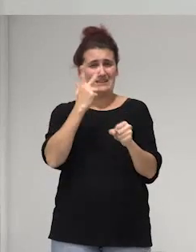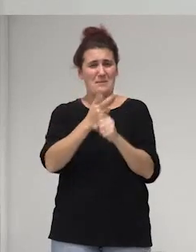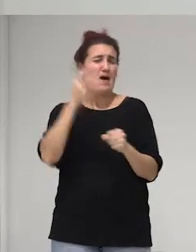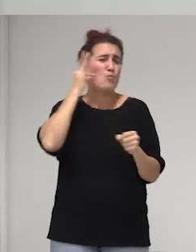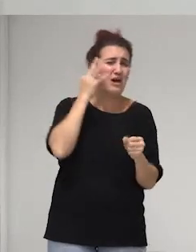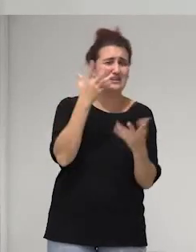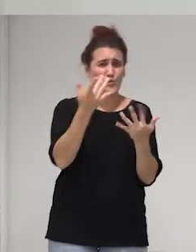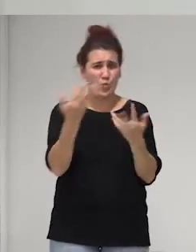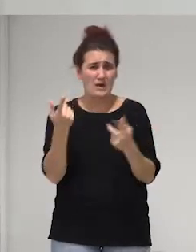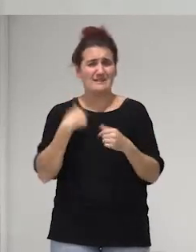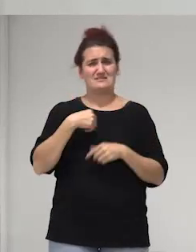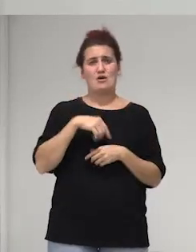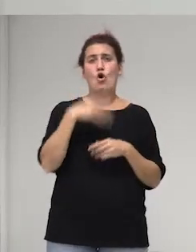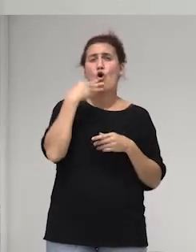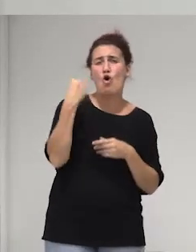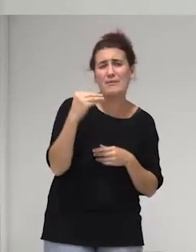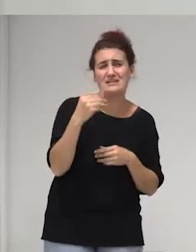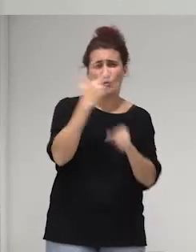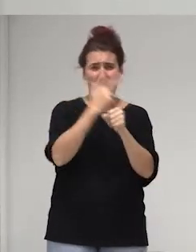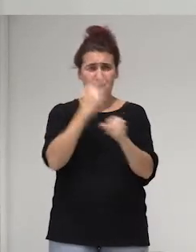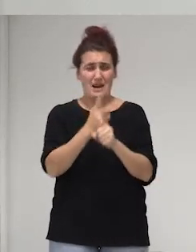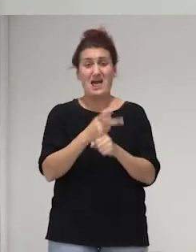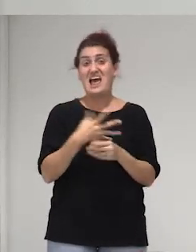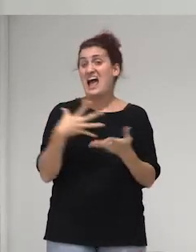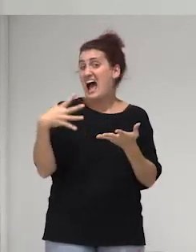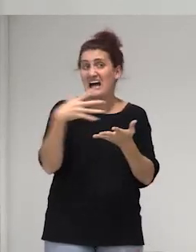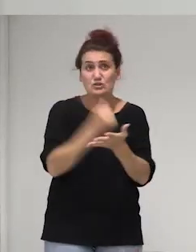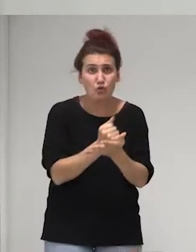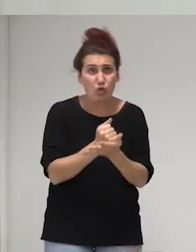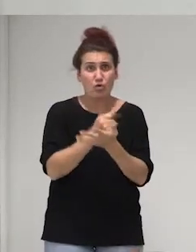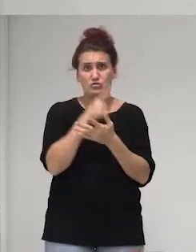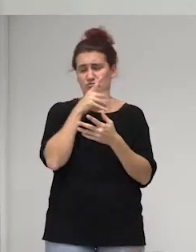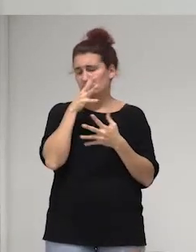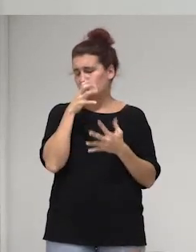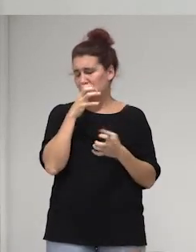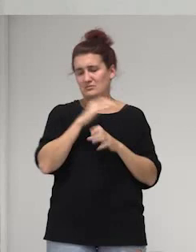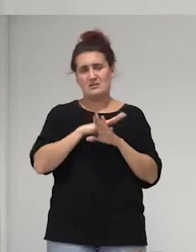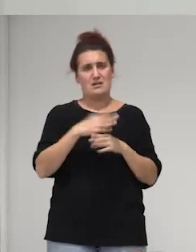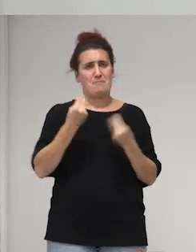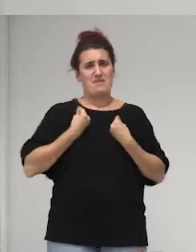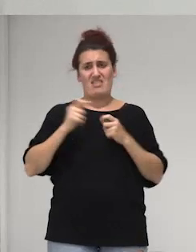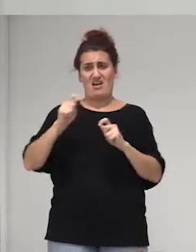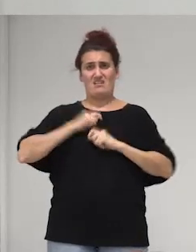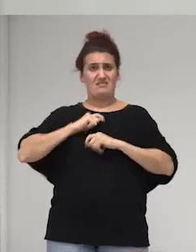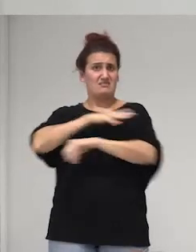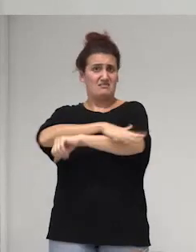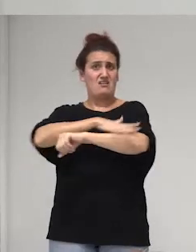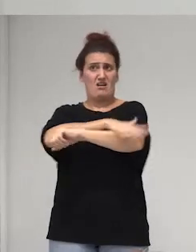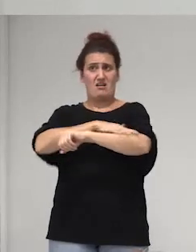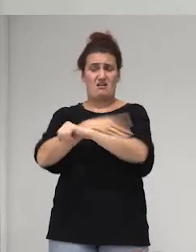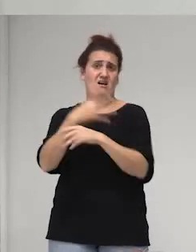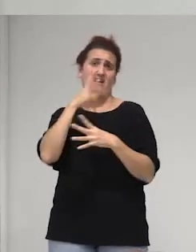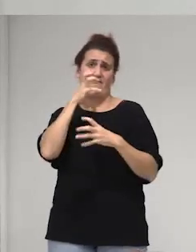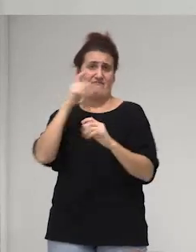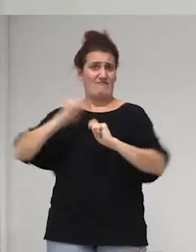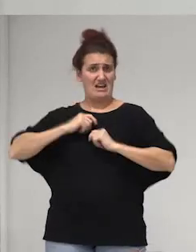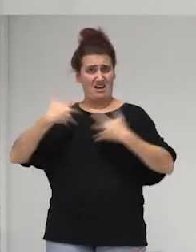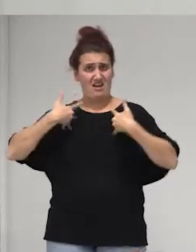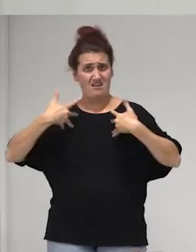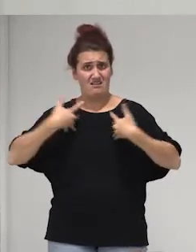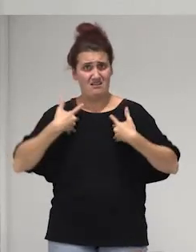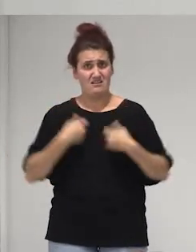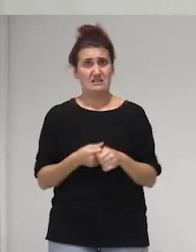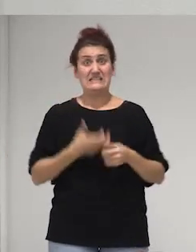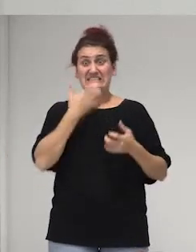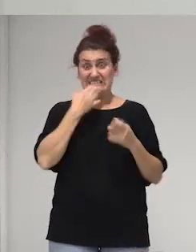cuántos jóvenes hay en Guatemala y a todos nos hacen lata la vida esos desgraciados de los gobernantes y si nos uniéramos fuéramos más